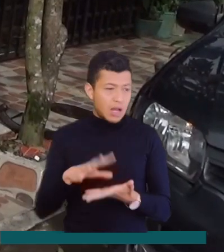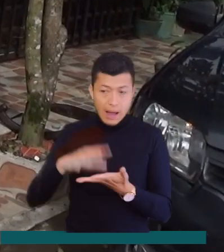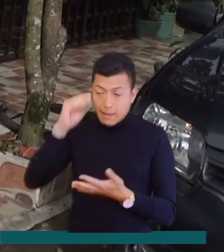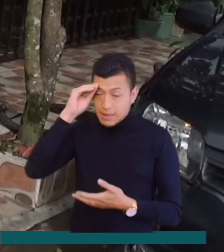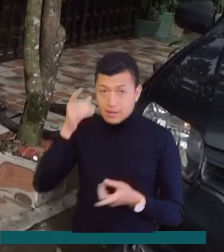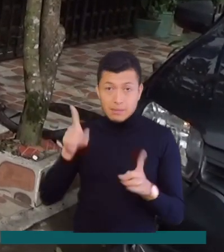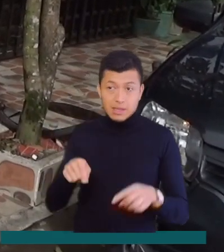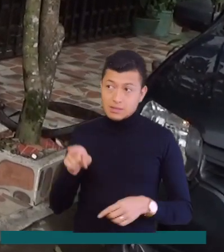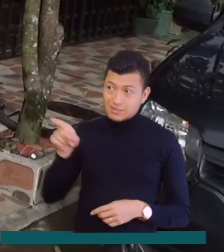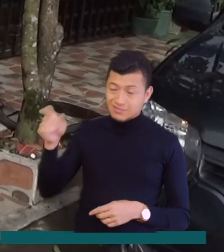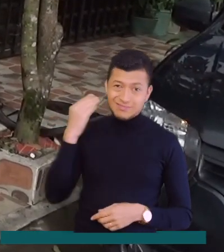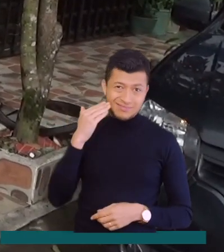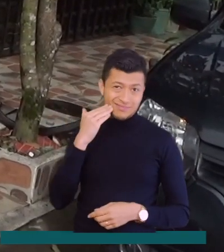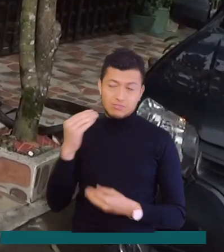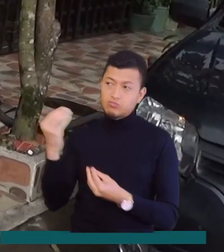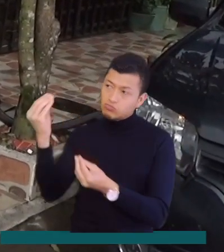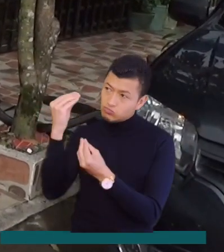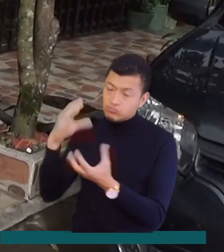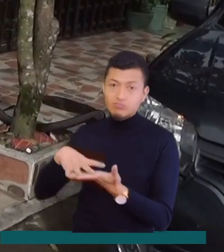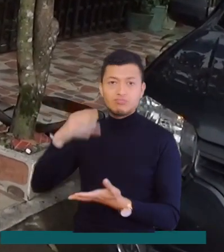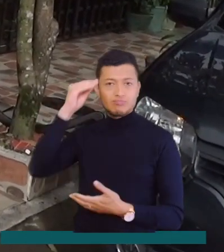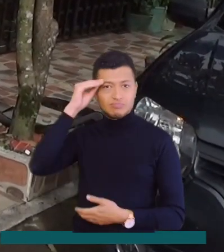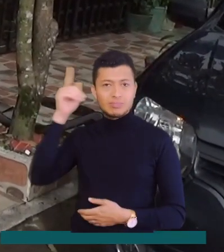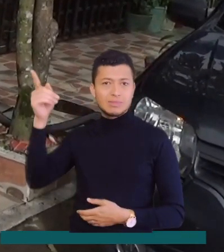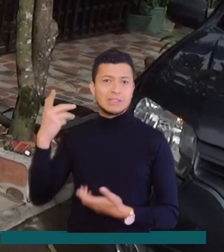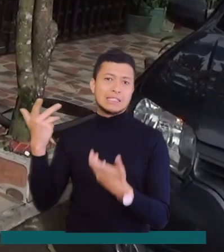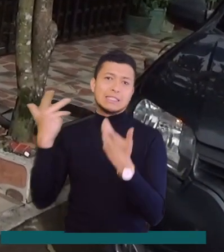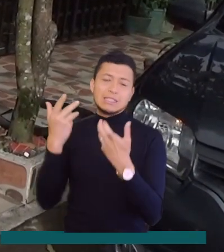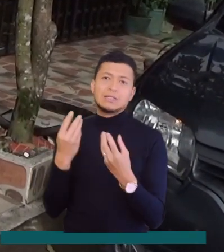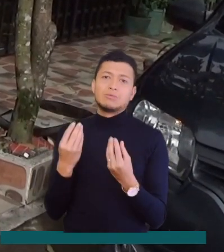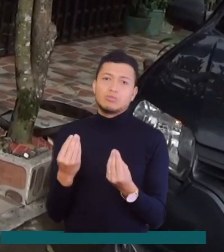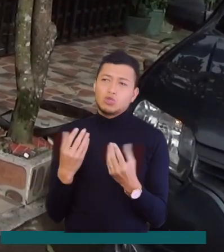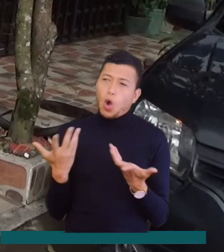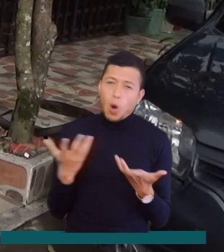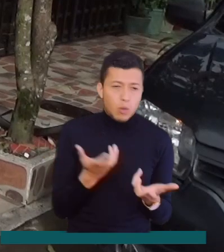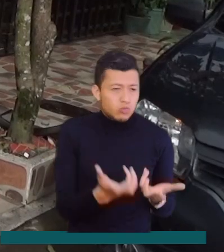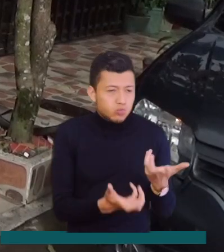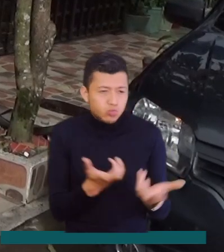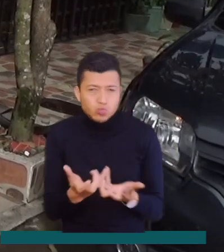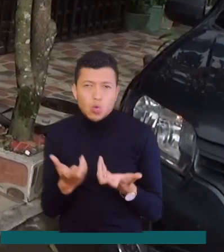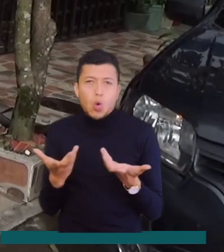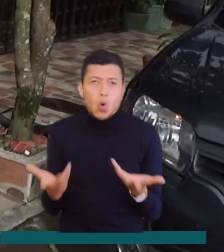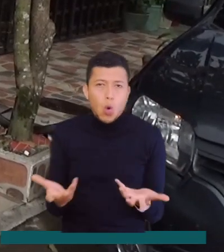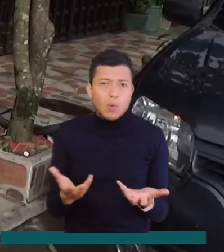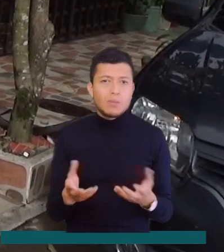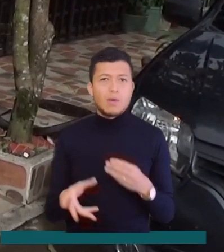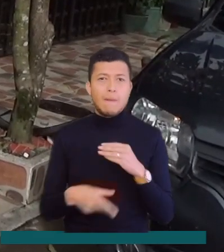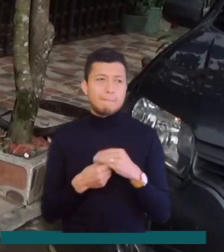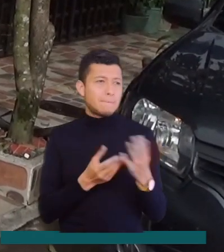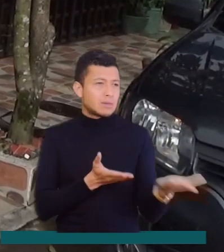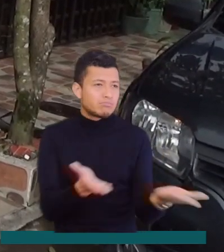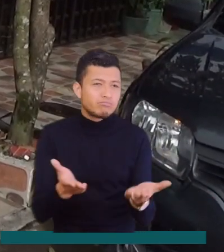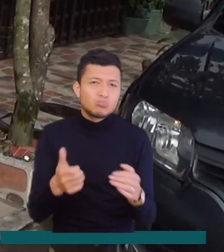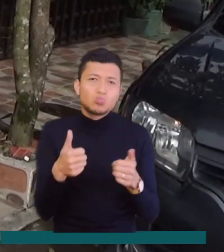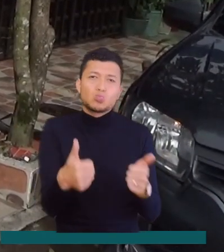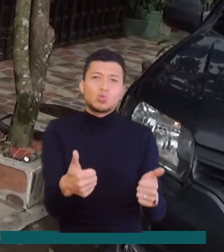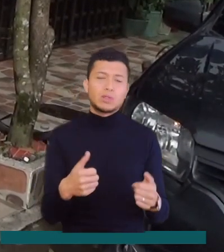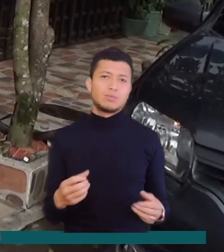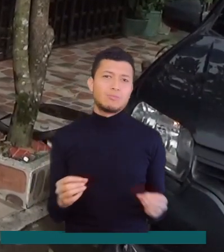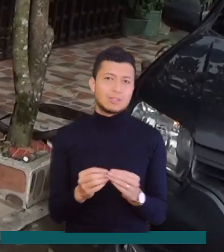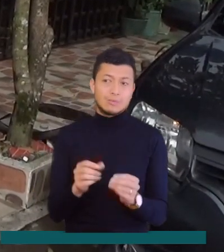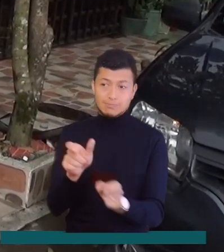aprendido también con la señora porque ella también nos ha enseñado cómo se hace, el servicio es muy bueno,